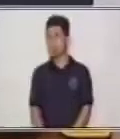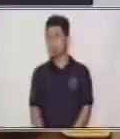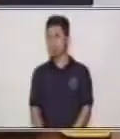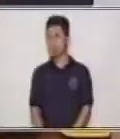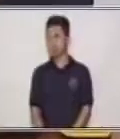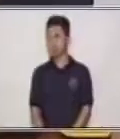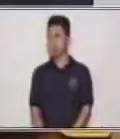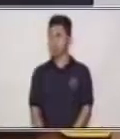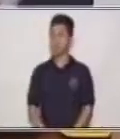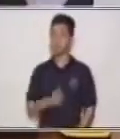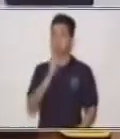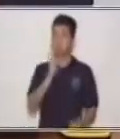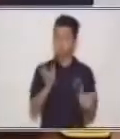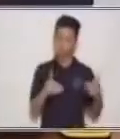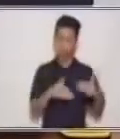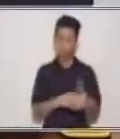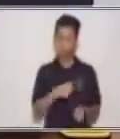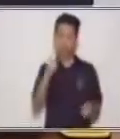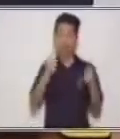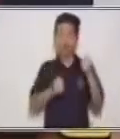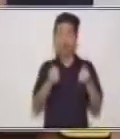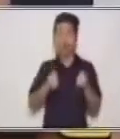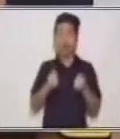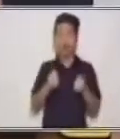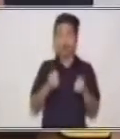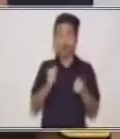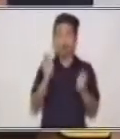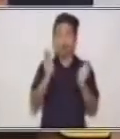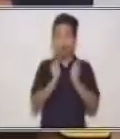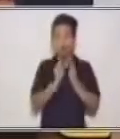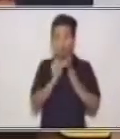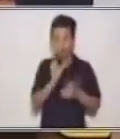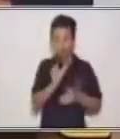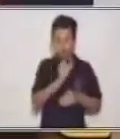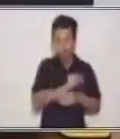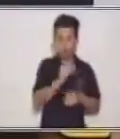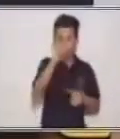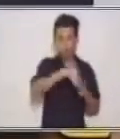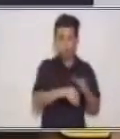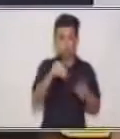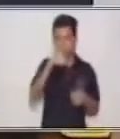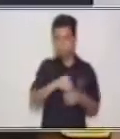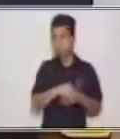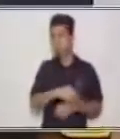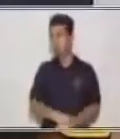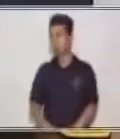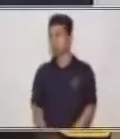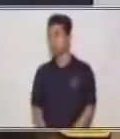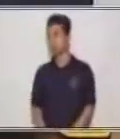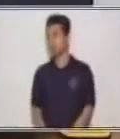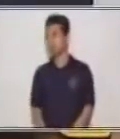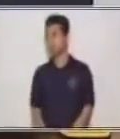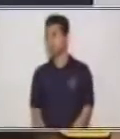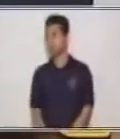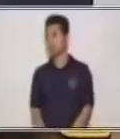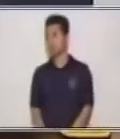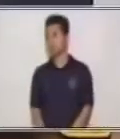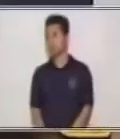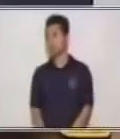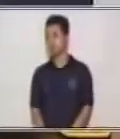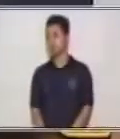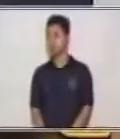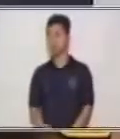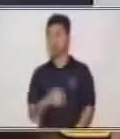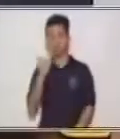y en esta caja los carros medianos. Y lo vamos a hacer cantando y vamos a decir juntos.